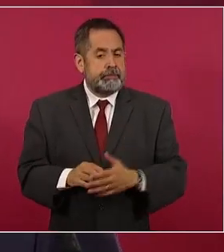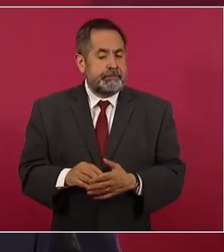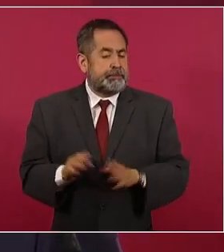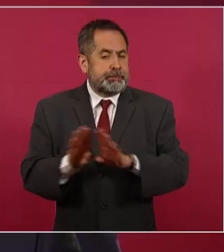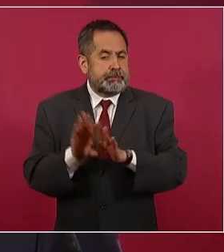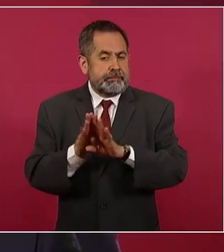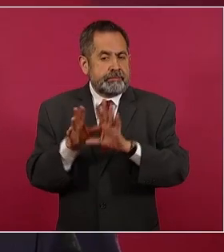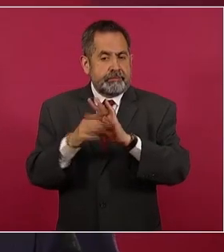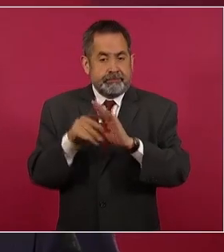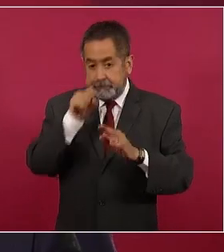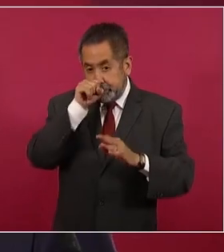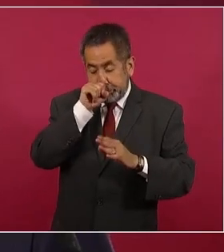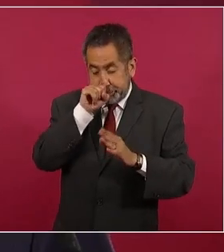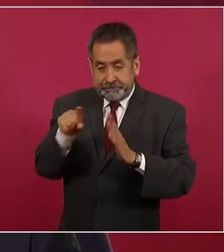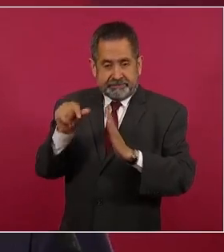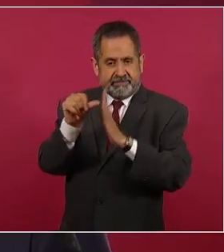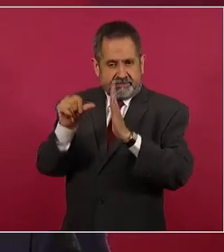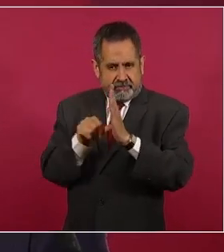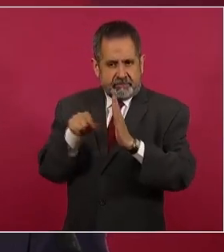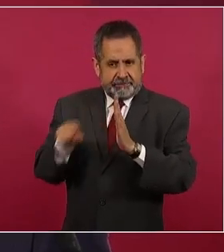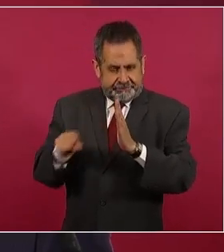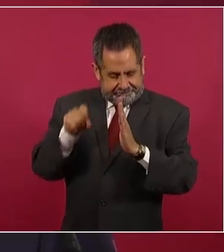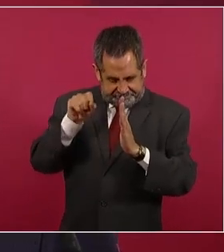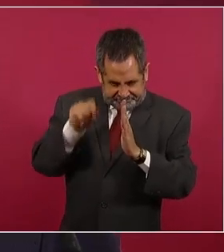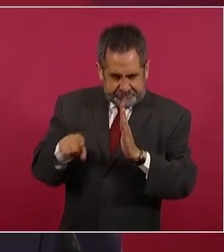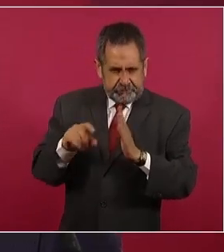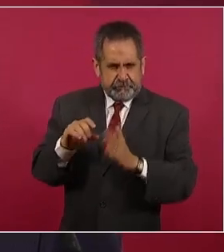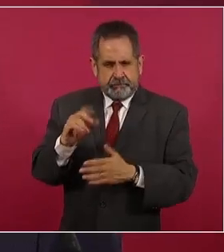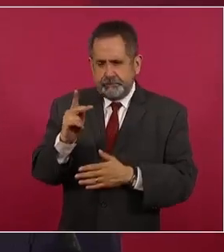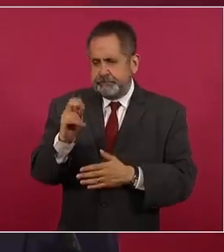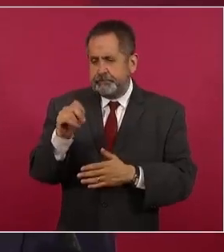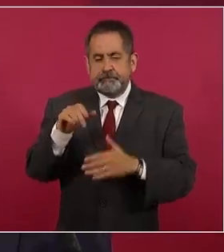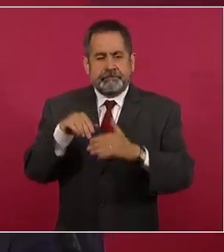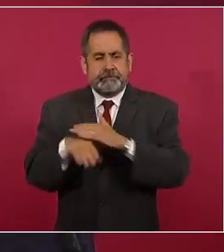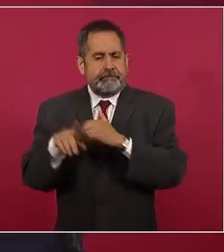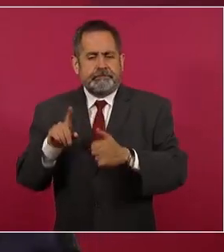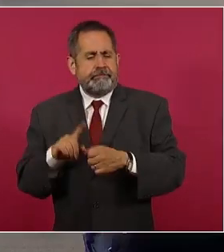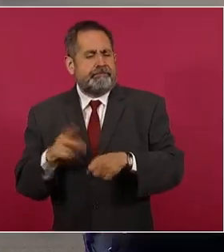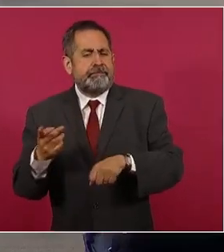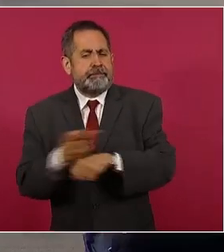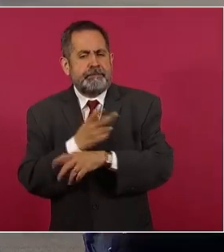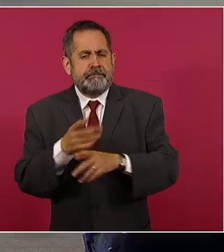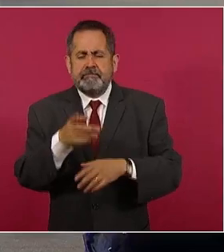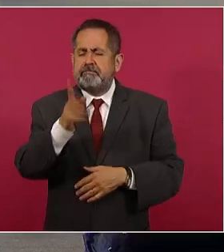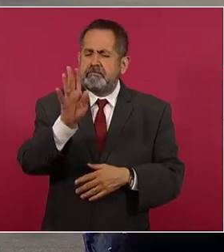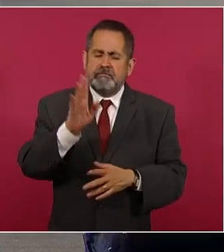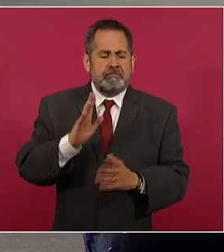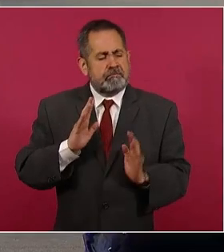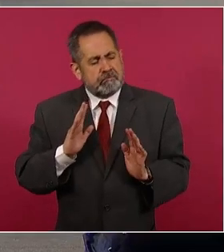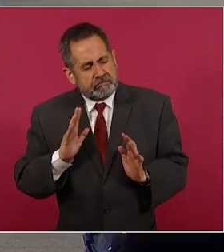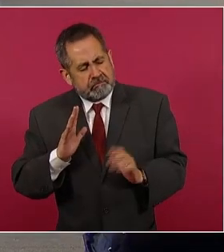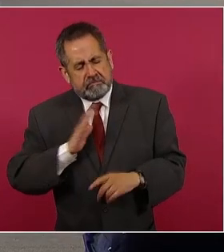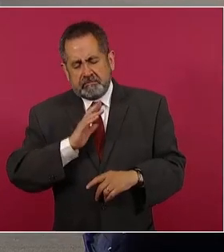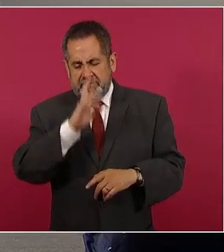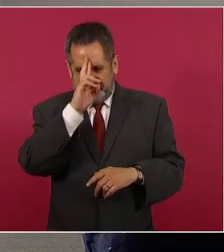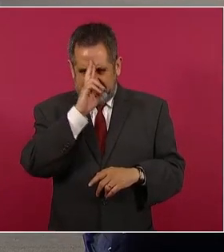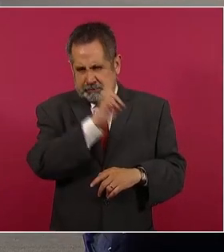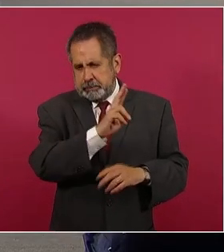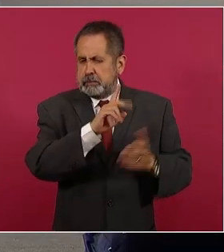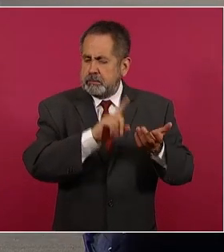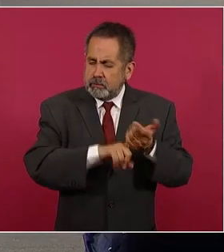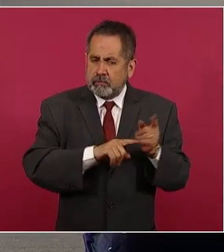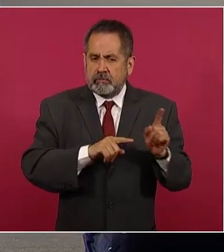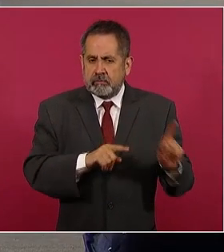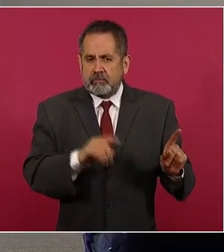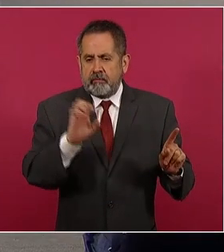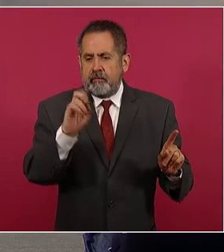ese artículo del Código Penal. Pero ¿por qué le tengo consideración